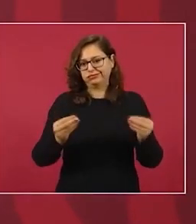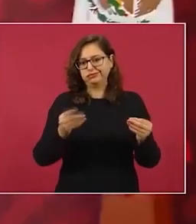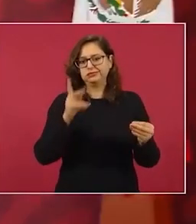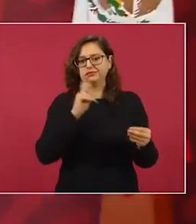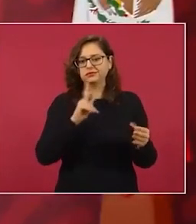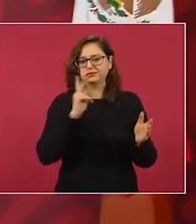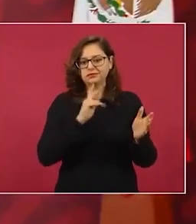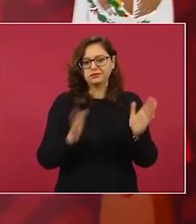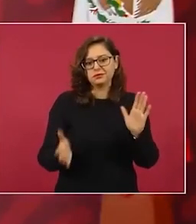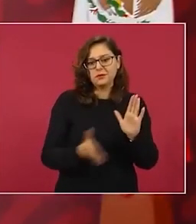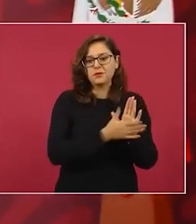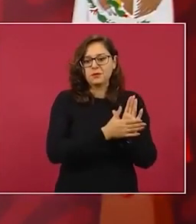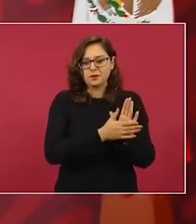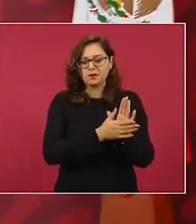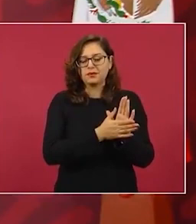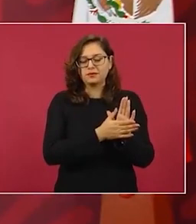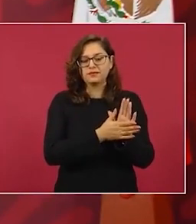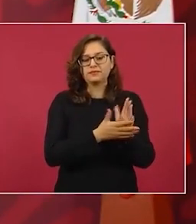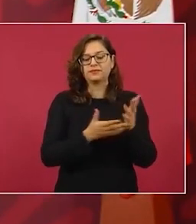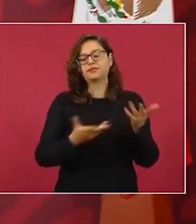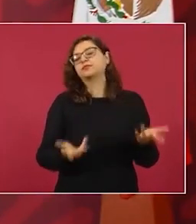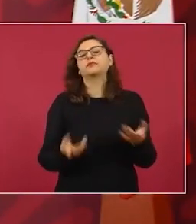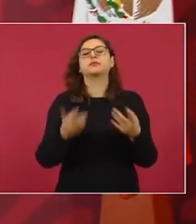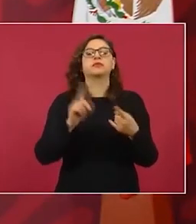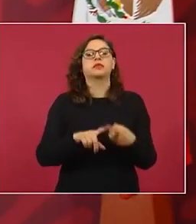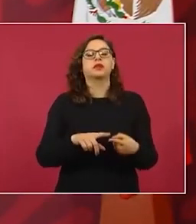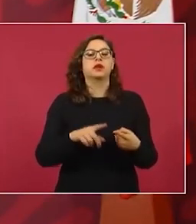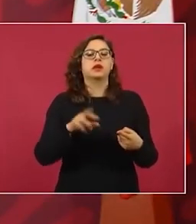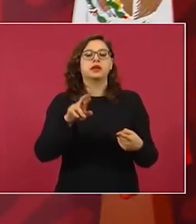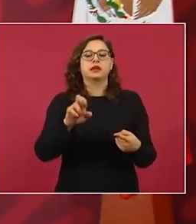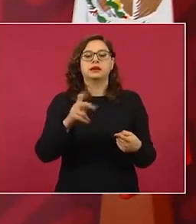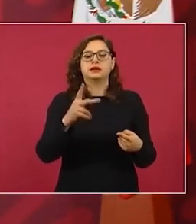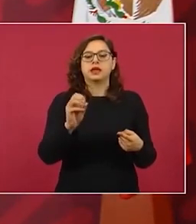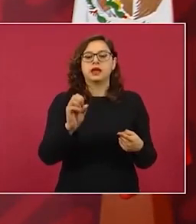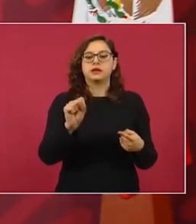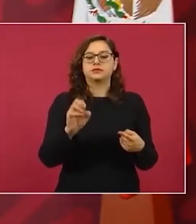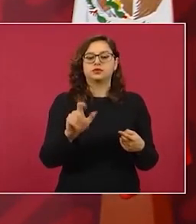de Repsol, de OHL.